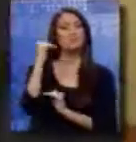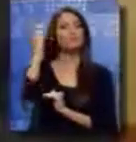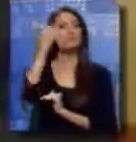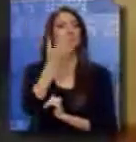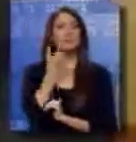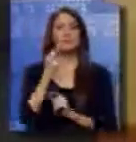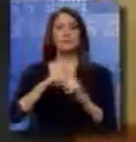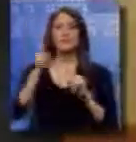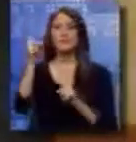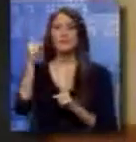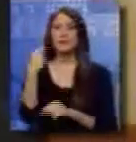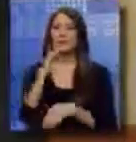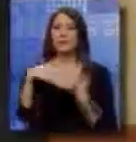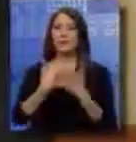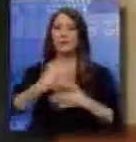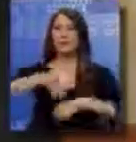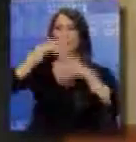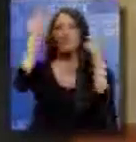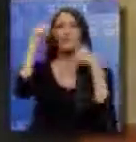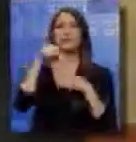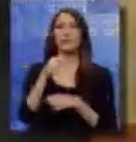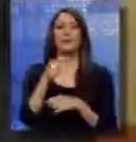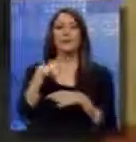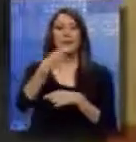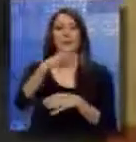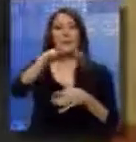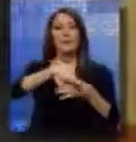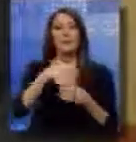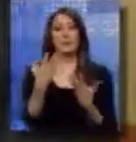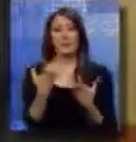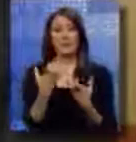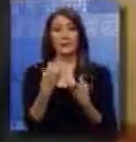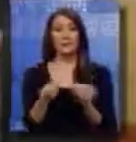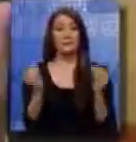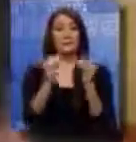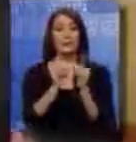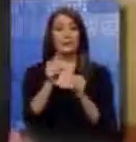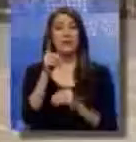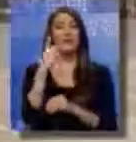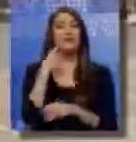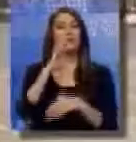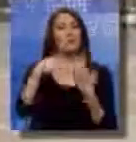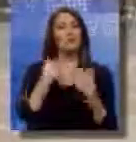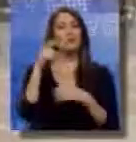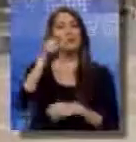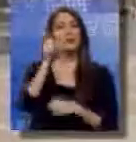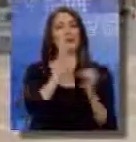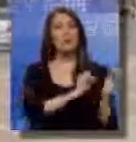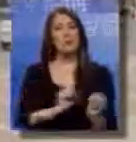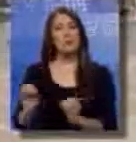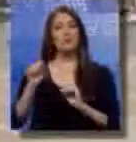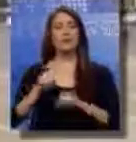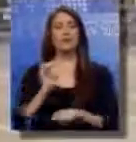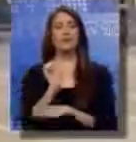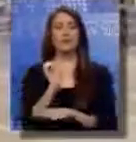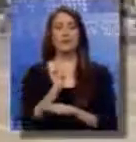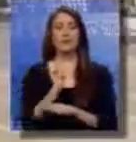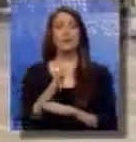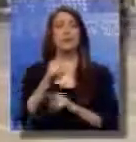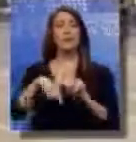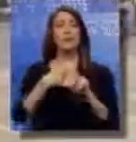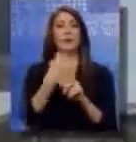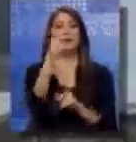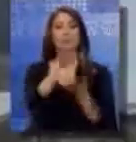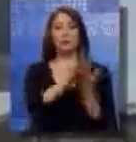politiqueros gobiernan para las próximas elecciones. Y lo que hay que hacer es poner este país en orden. El jefe de Estado explicó desde Bruselas el alcance de los dos